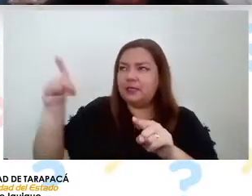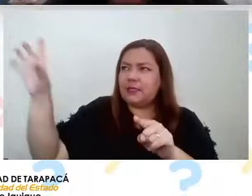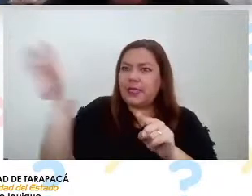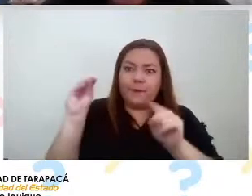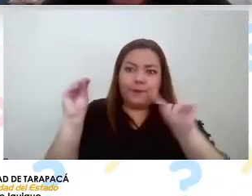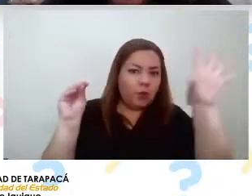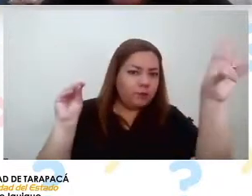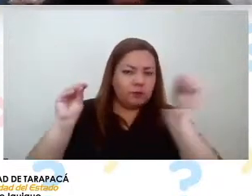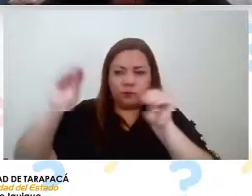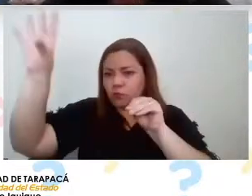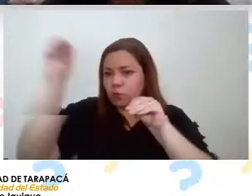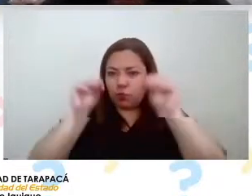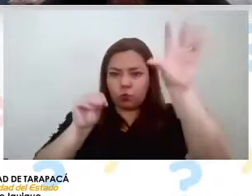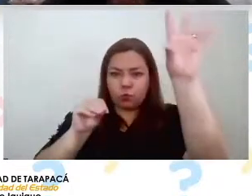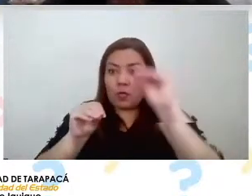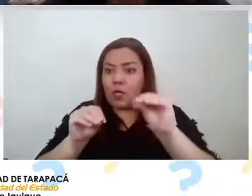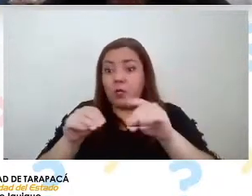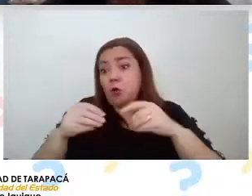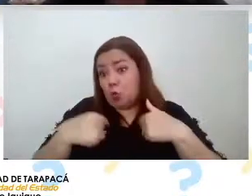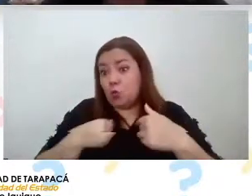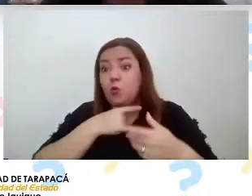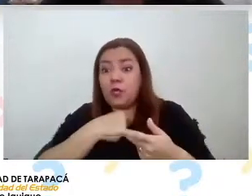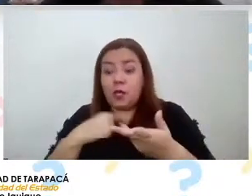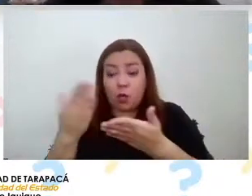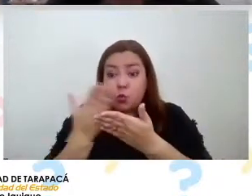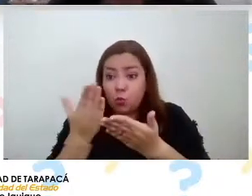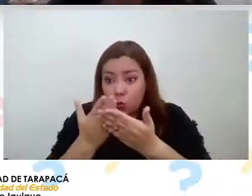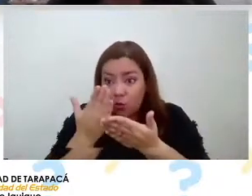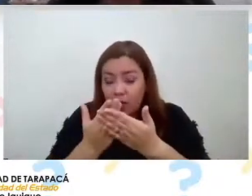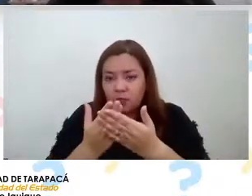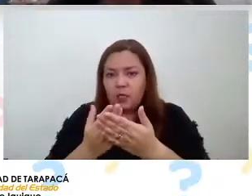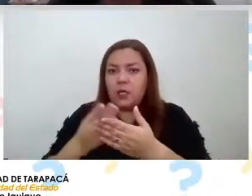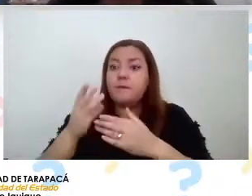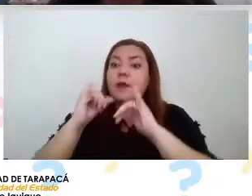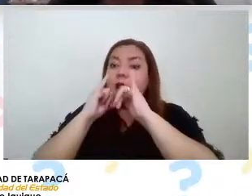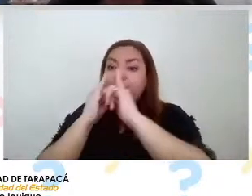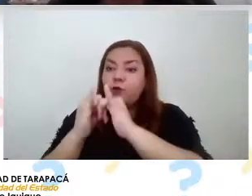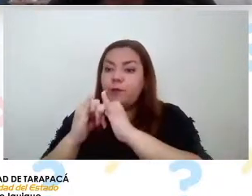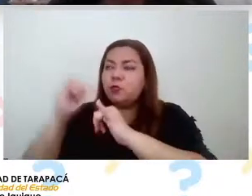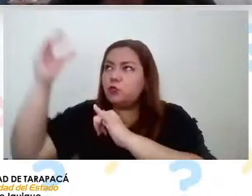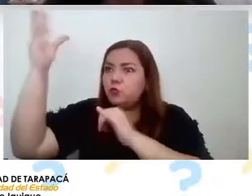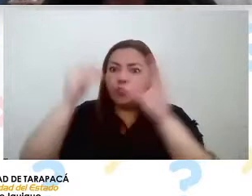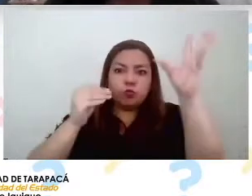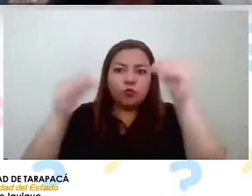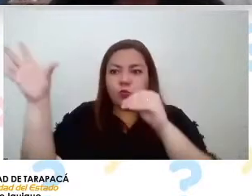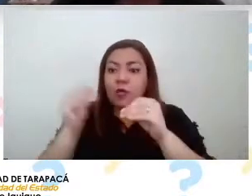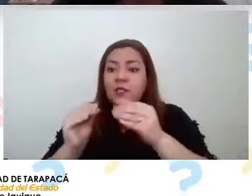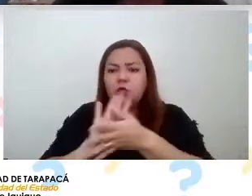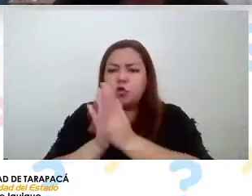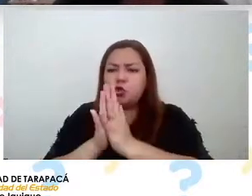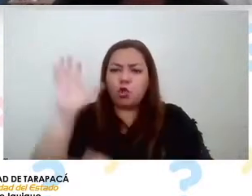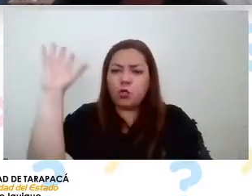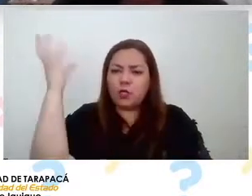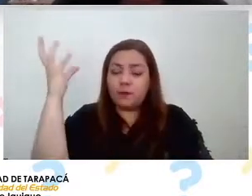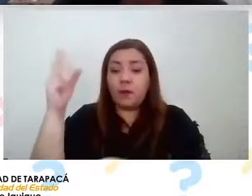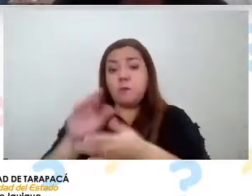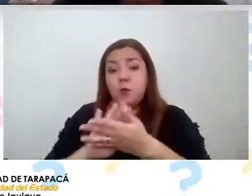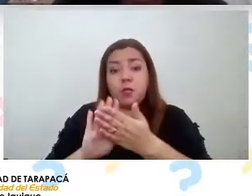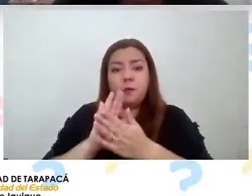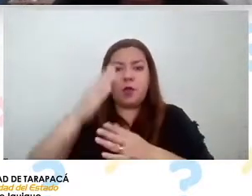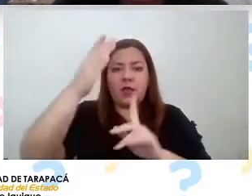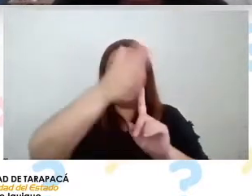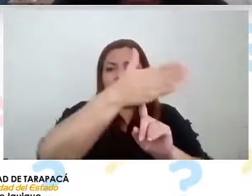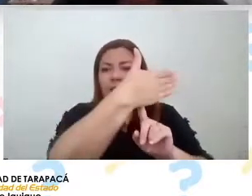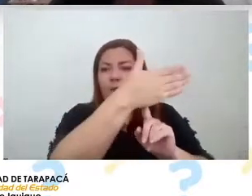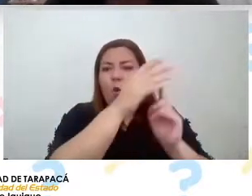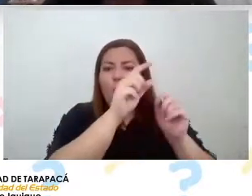estudiar y obtener los datos climatológicos por ejemplo acá tenemos una veleta y